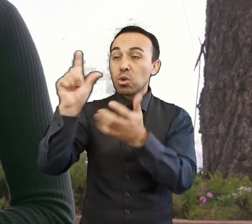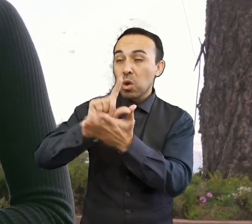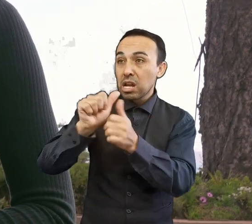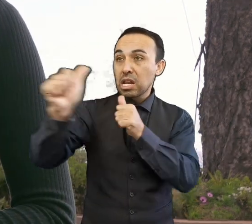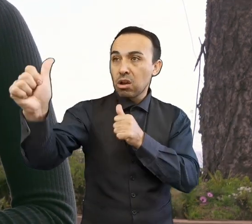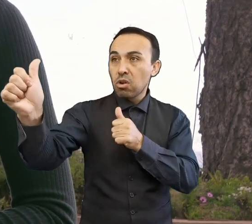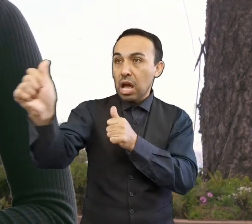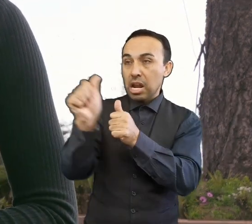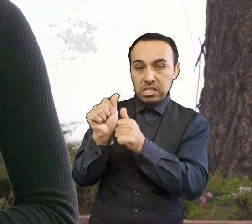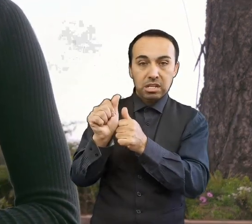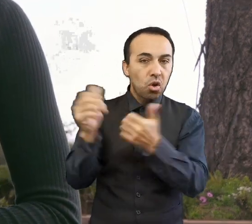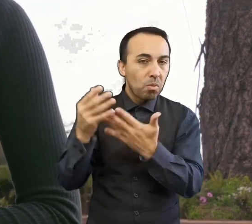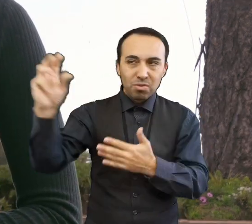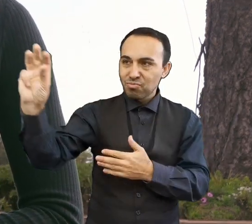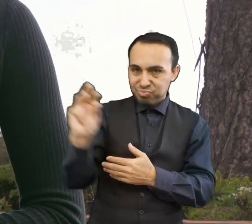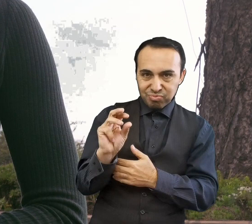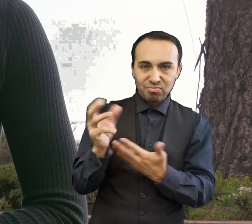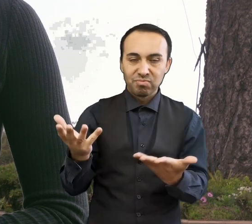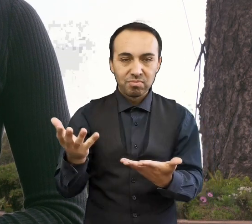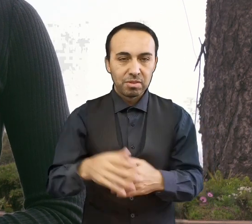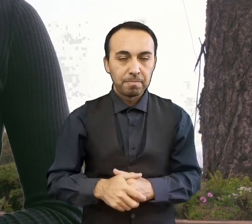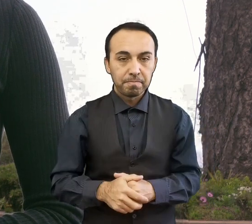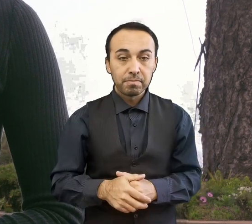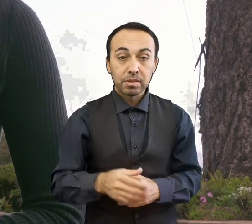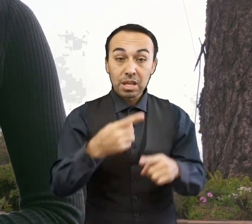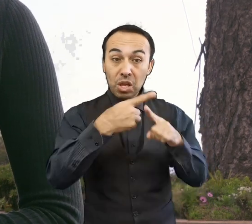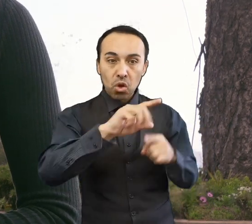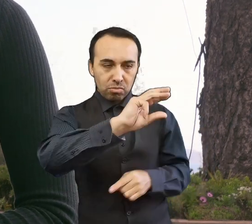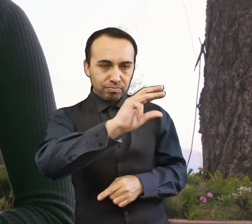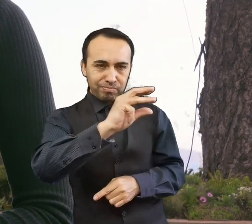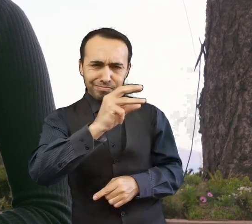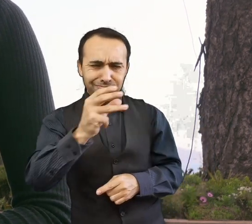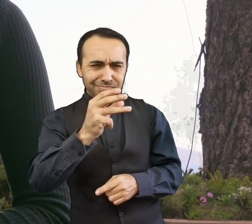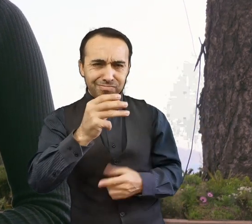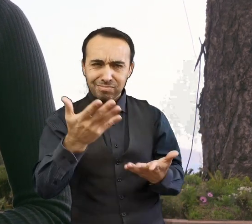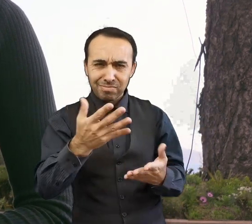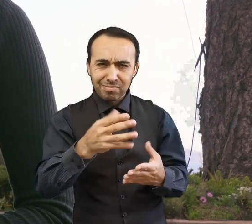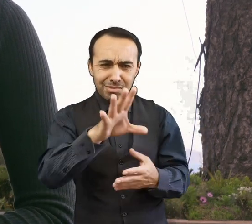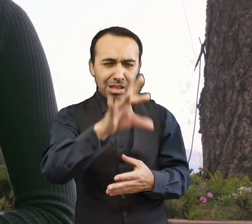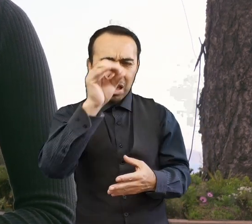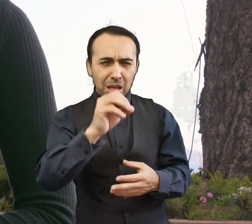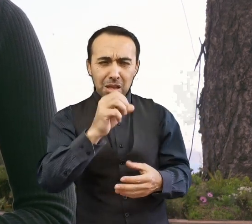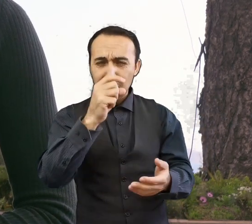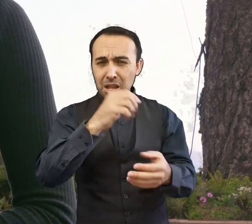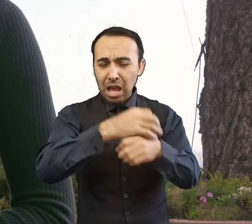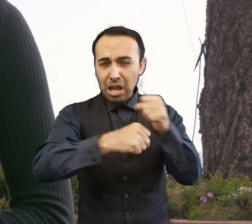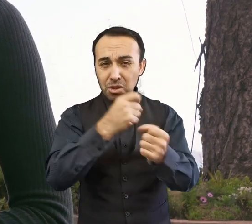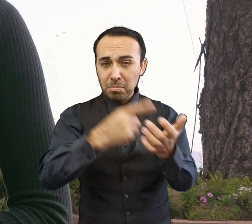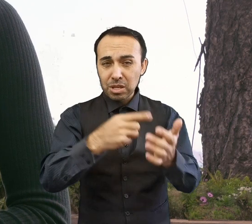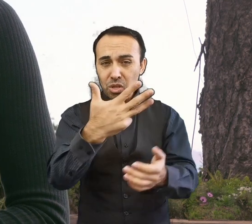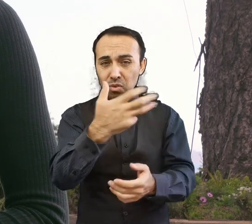.898 Scott Shepard, descubierto en 1999 y cuyo nombre honra a Scott